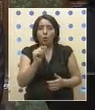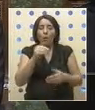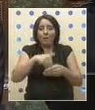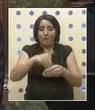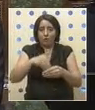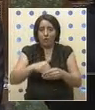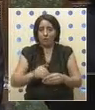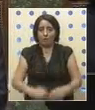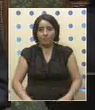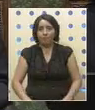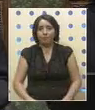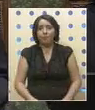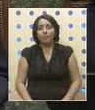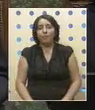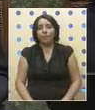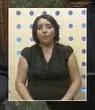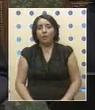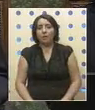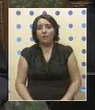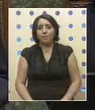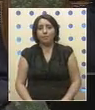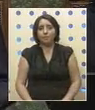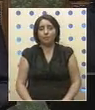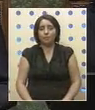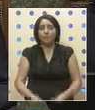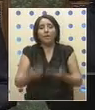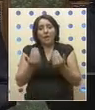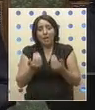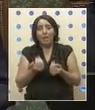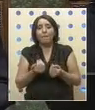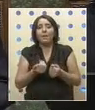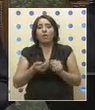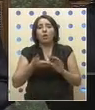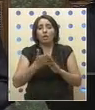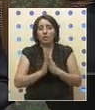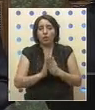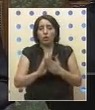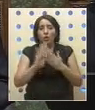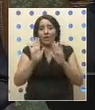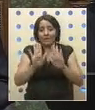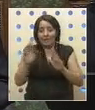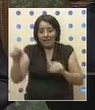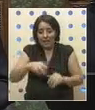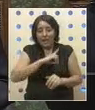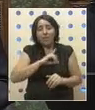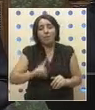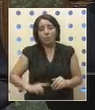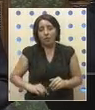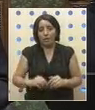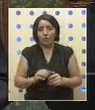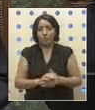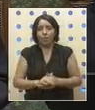que tomen el resguardo para que los parlamentarios estén aquí. Le ofrezco la palabra al diputado David Santander.